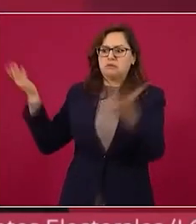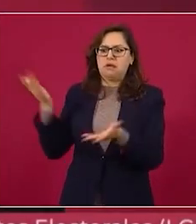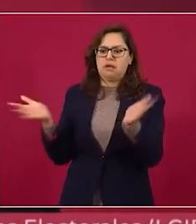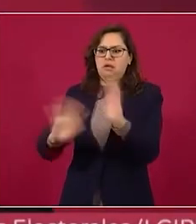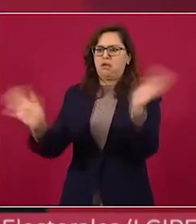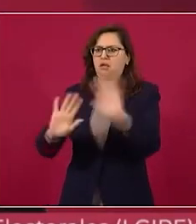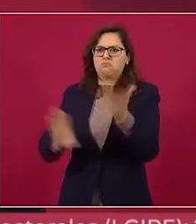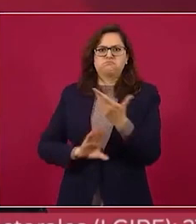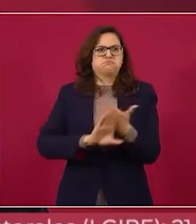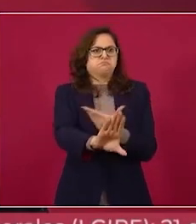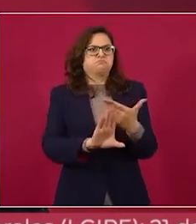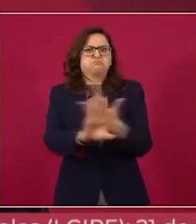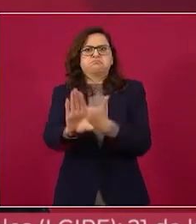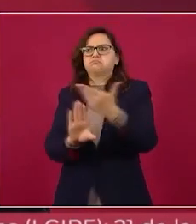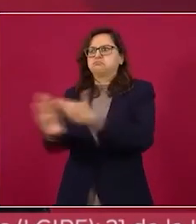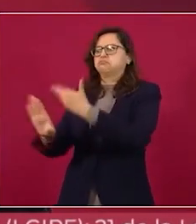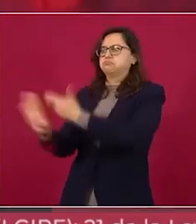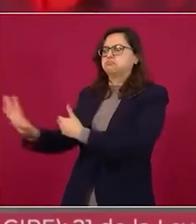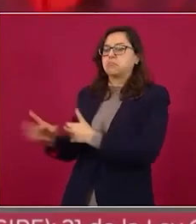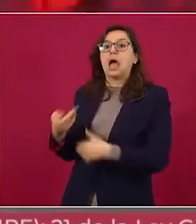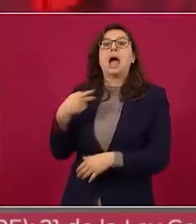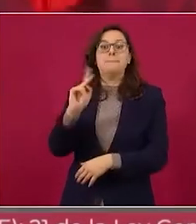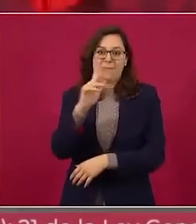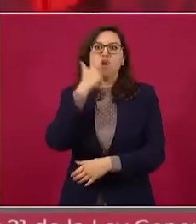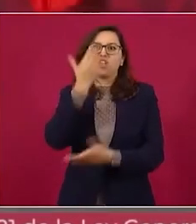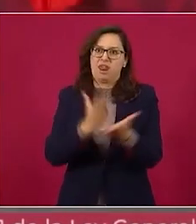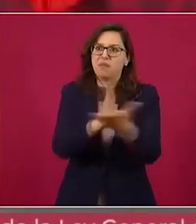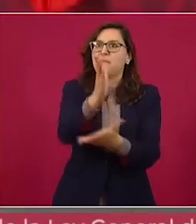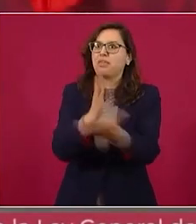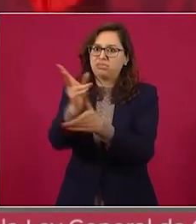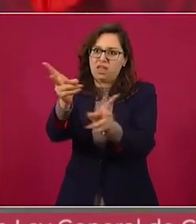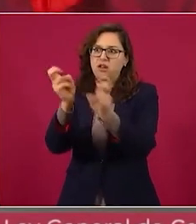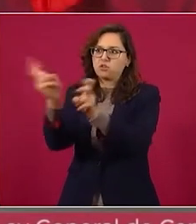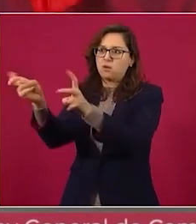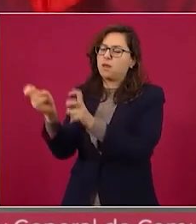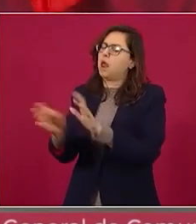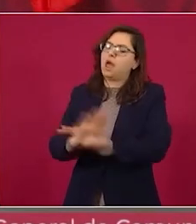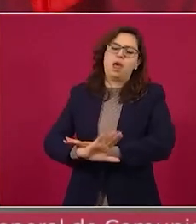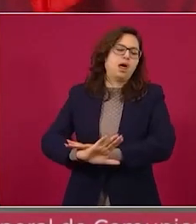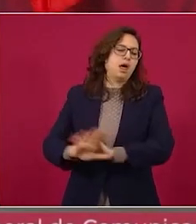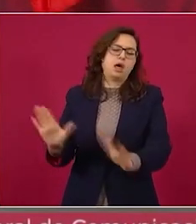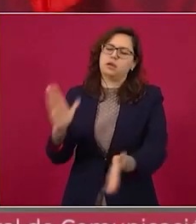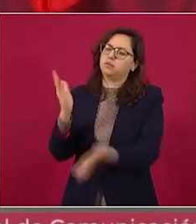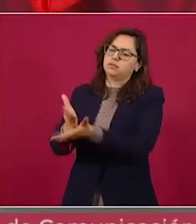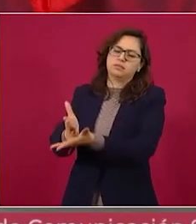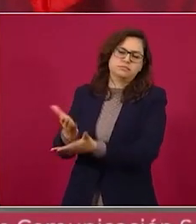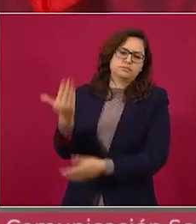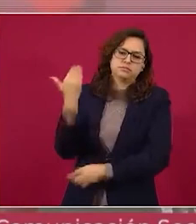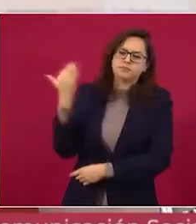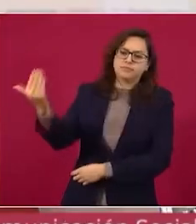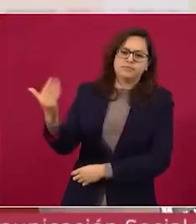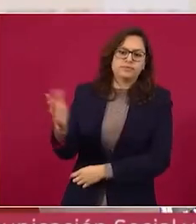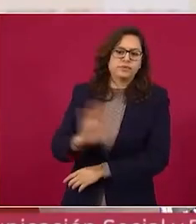queremos nosotros entonces vamos a esperar porque era mucho